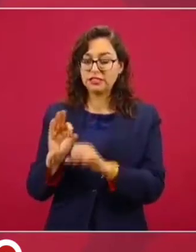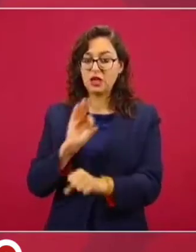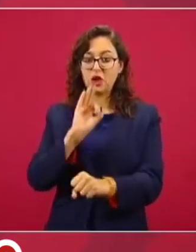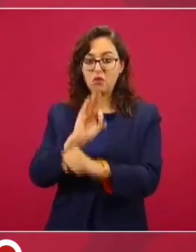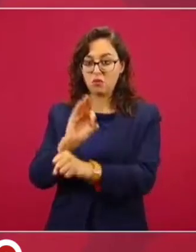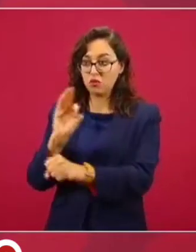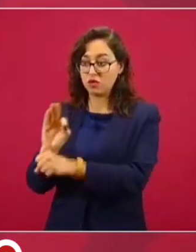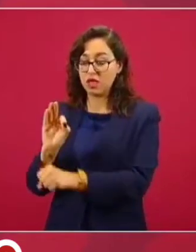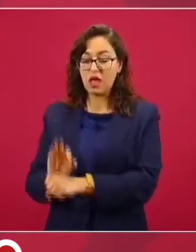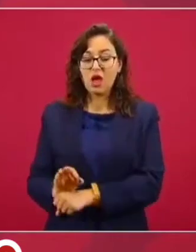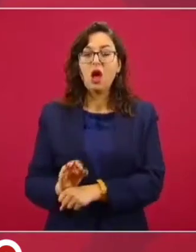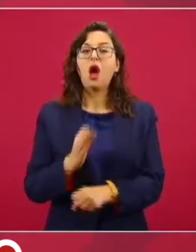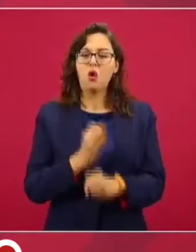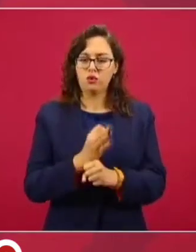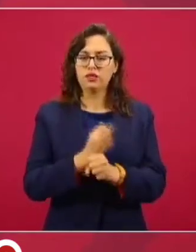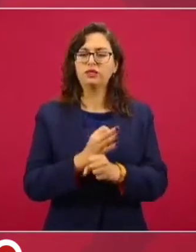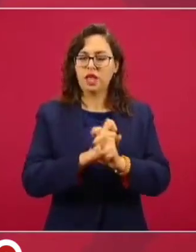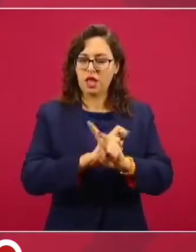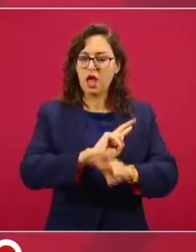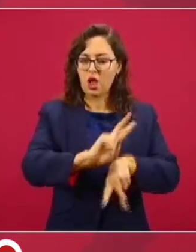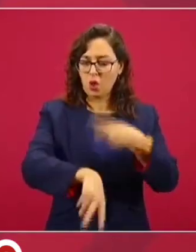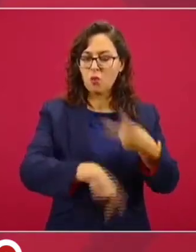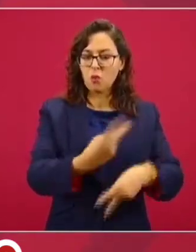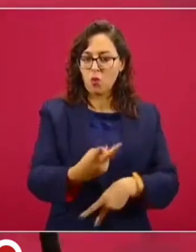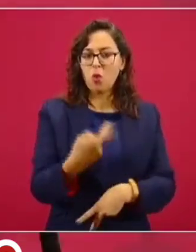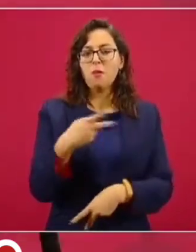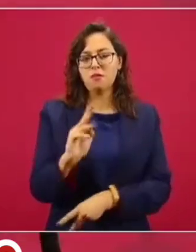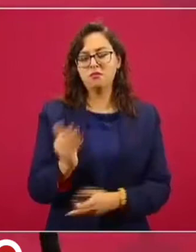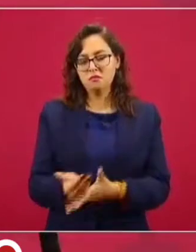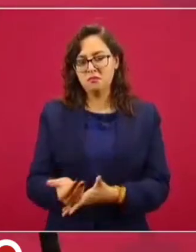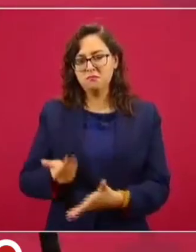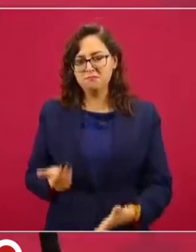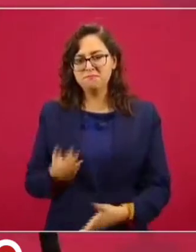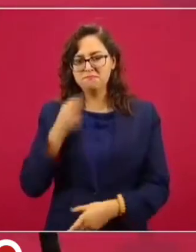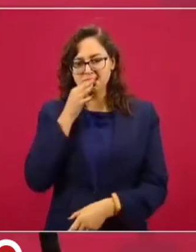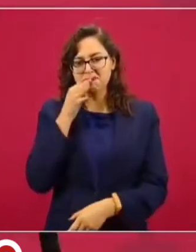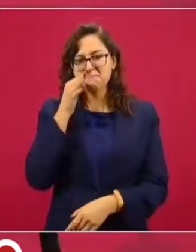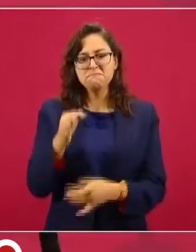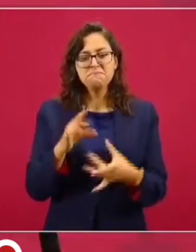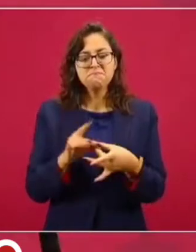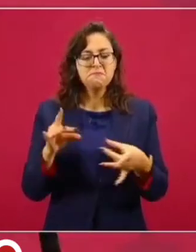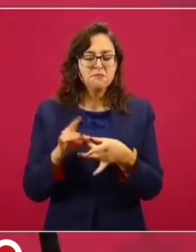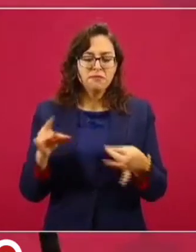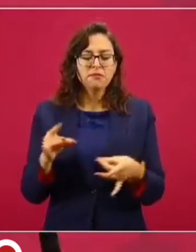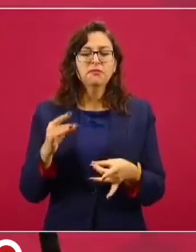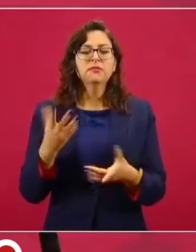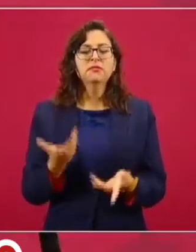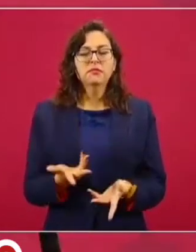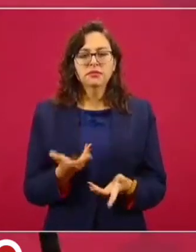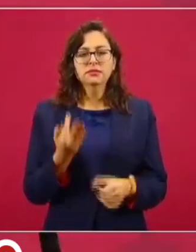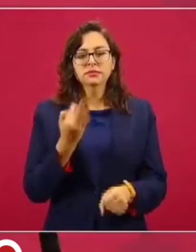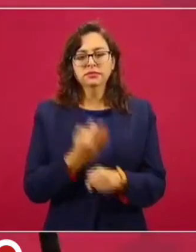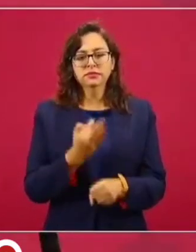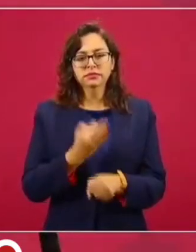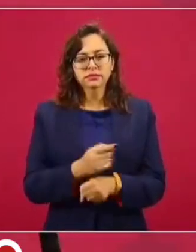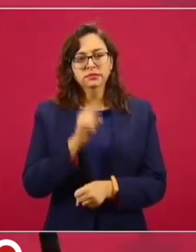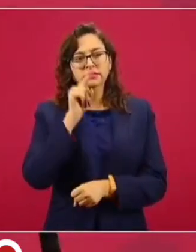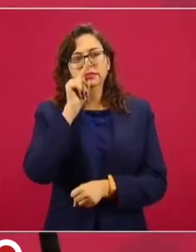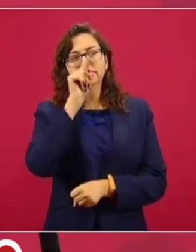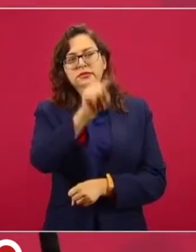eso ahora, a un acto donde se están graduando más de mil